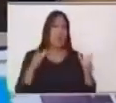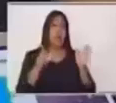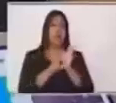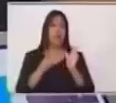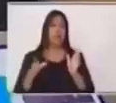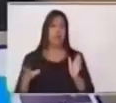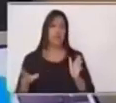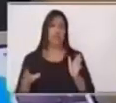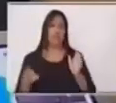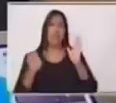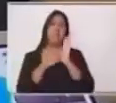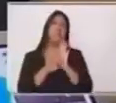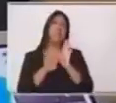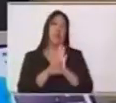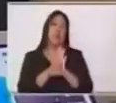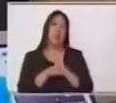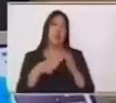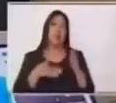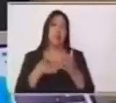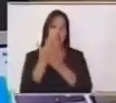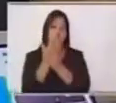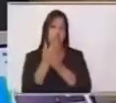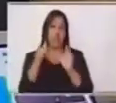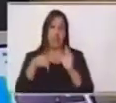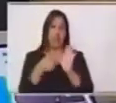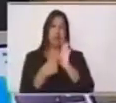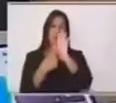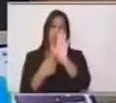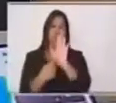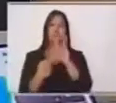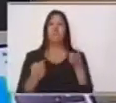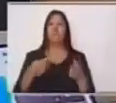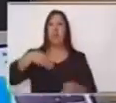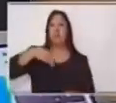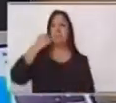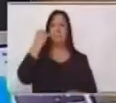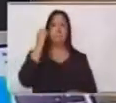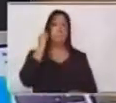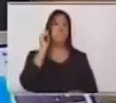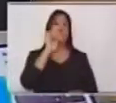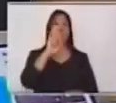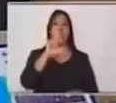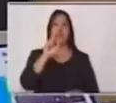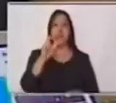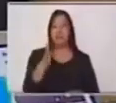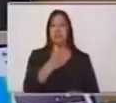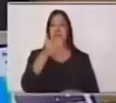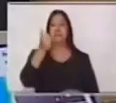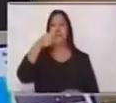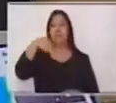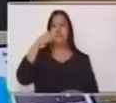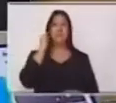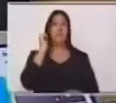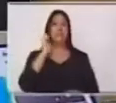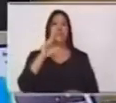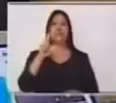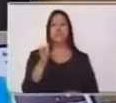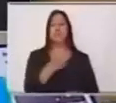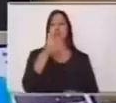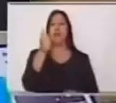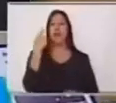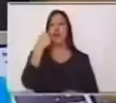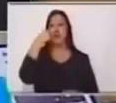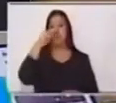ejemplo, tengo en mis manos un libro de Miguel Ángel Asturias, una antología poética. ¿Qué opinas?